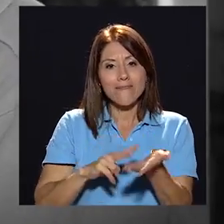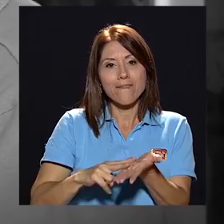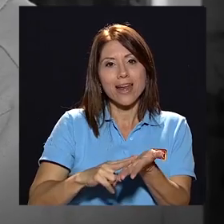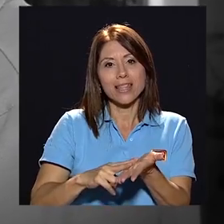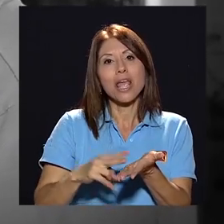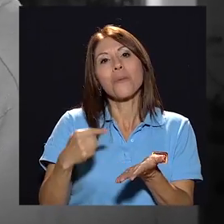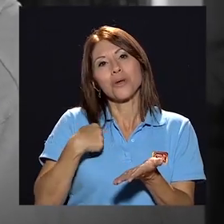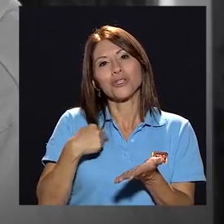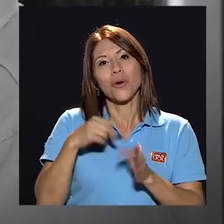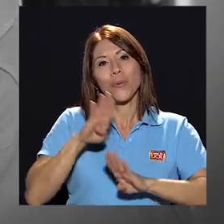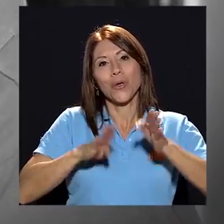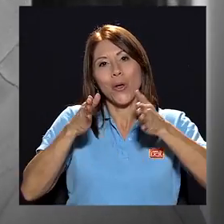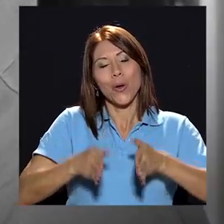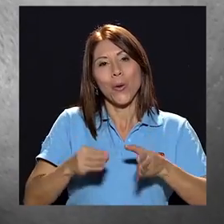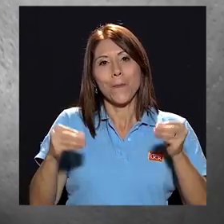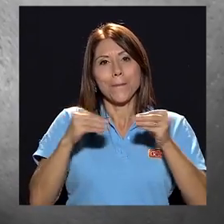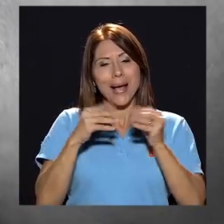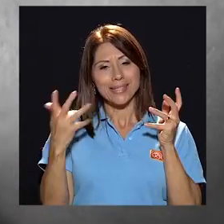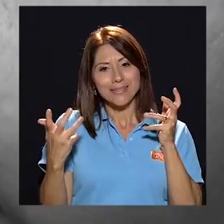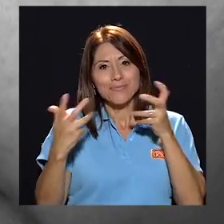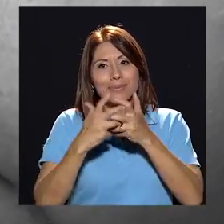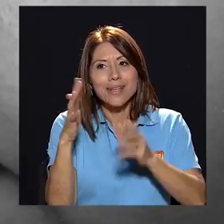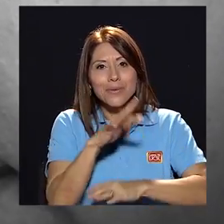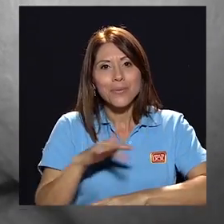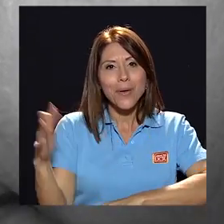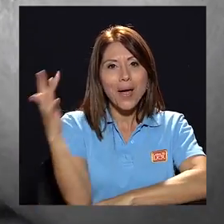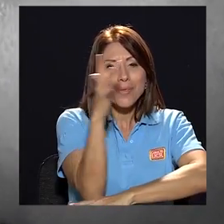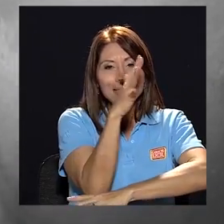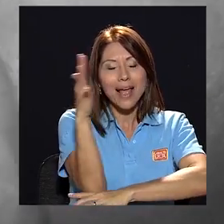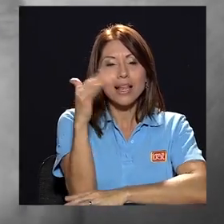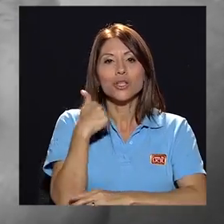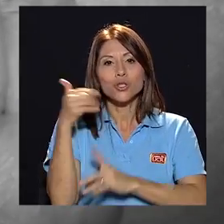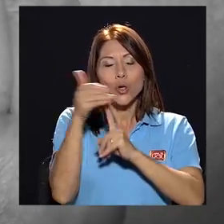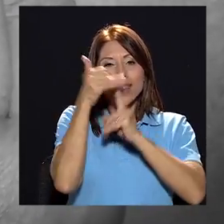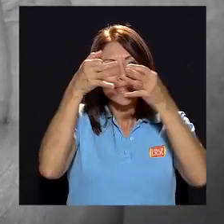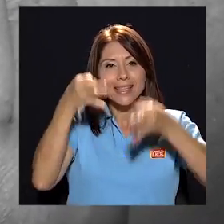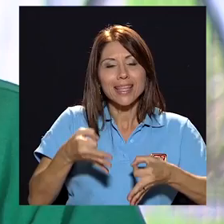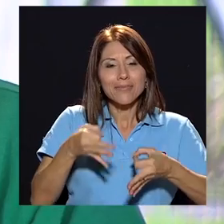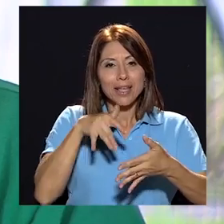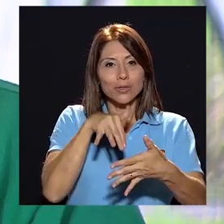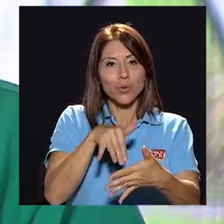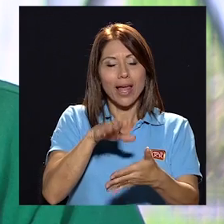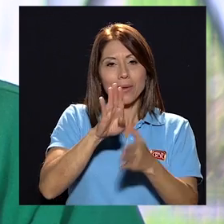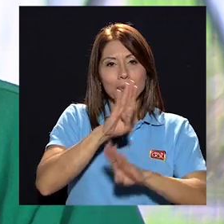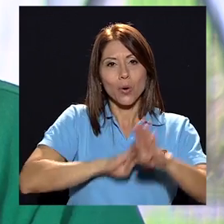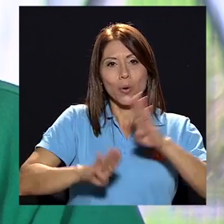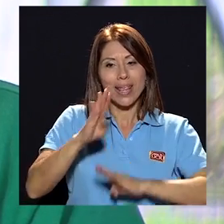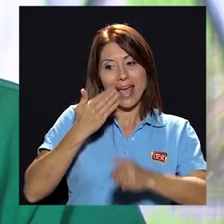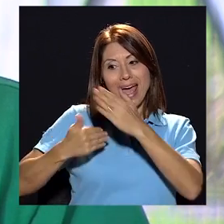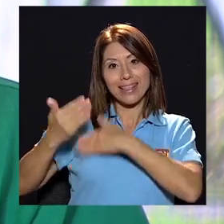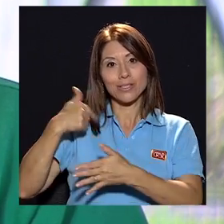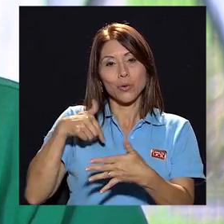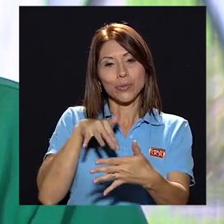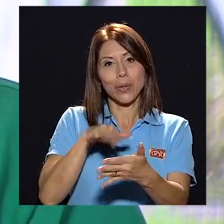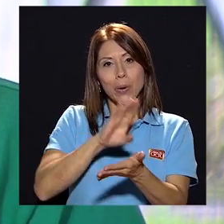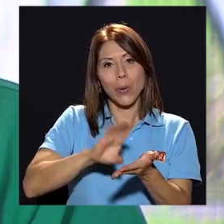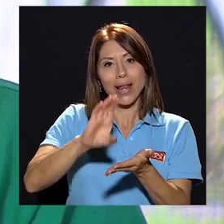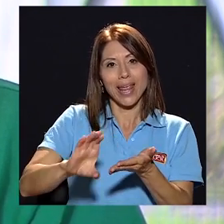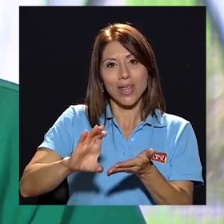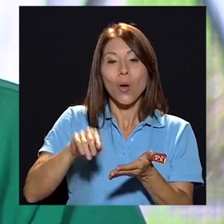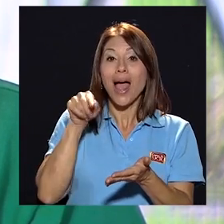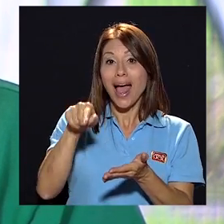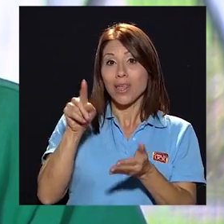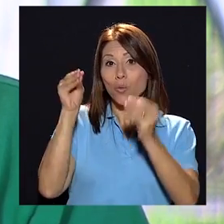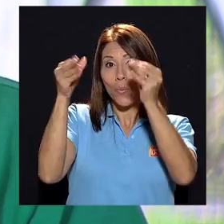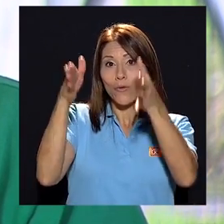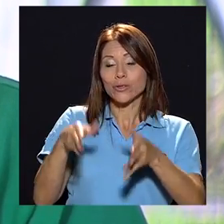ese es el color que me sonó más ambiental. Sí, yo decidí estudiar biología cuando estaba en el colegio, secundaria. Había un profesor